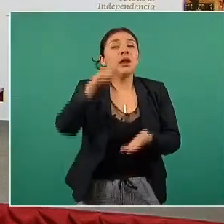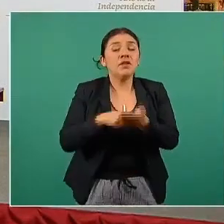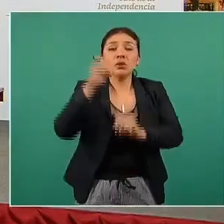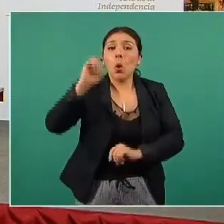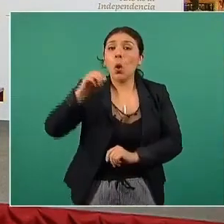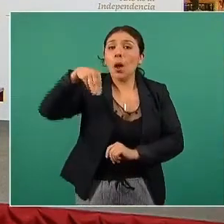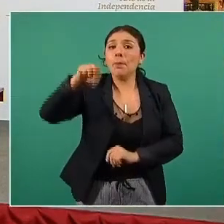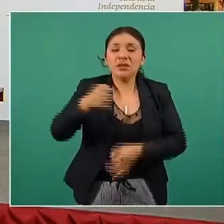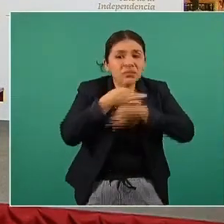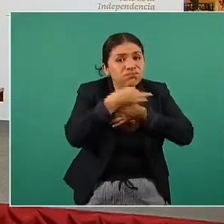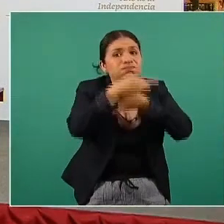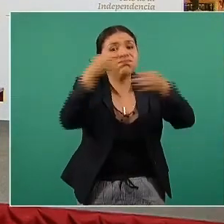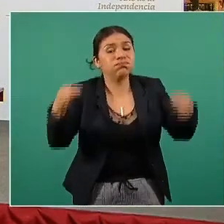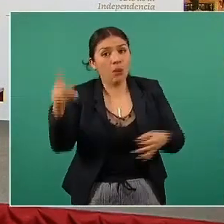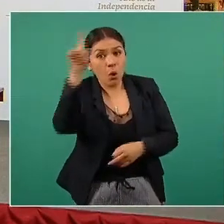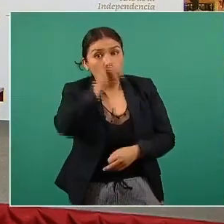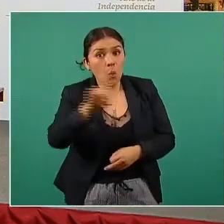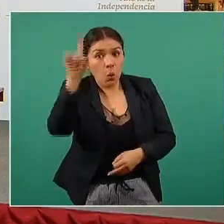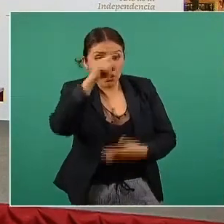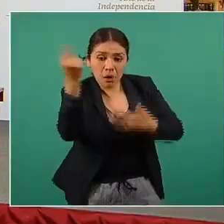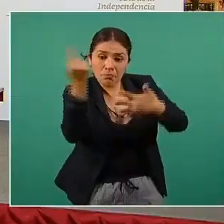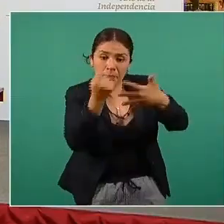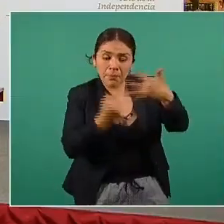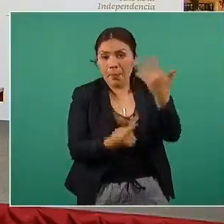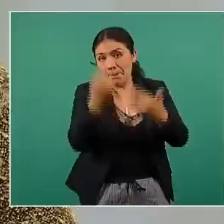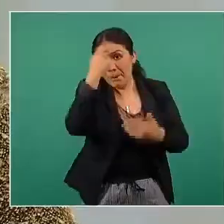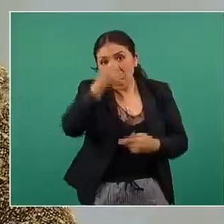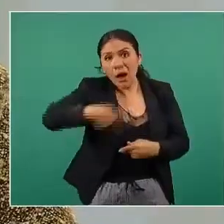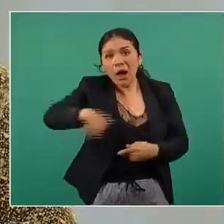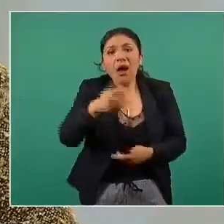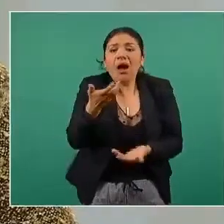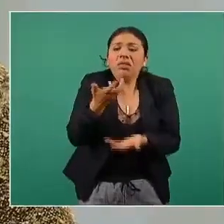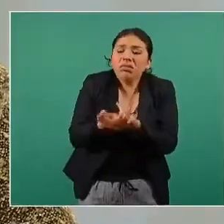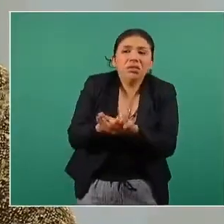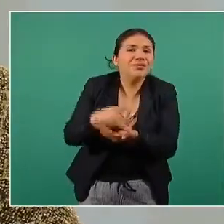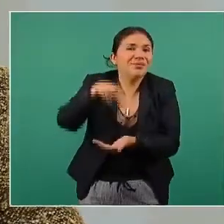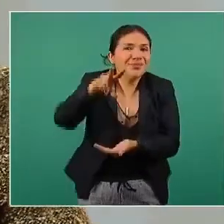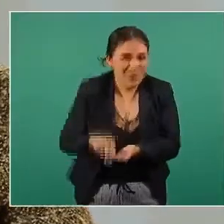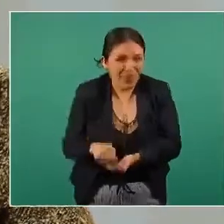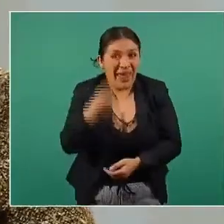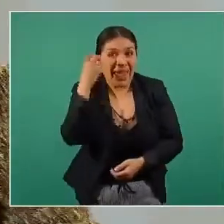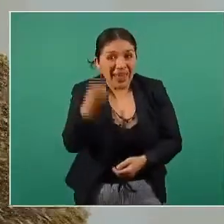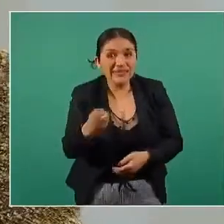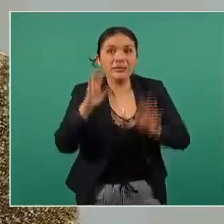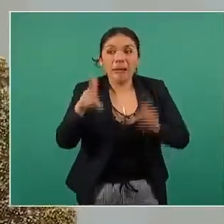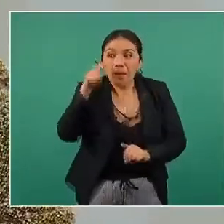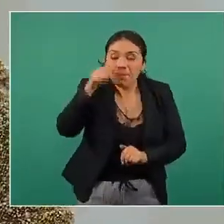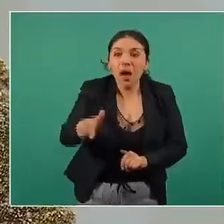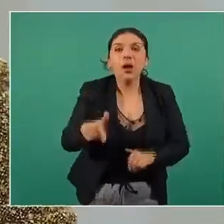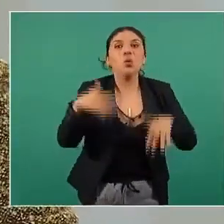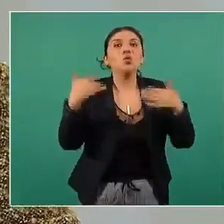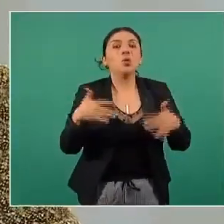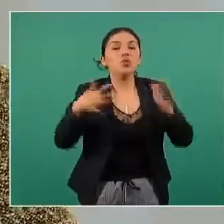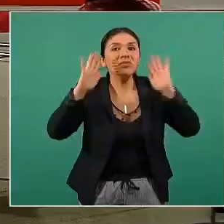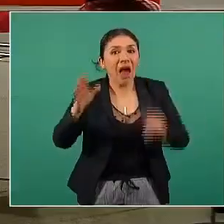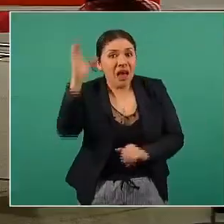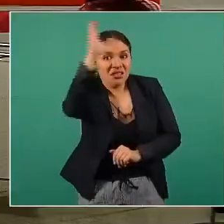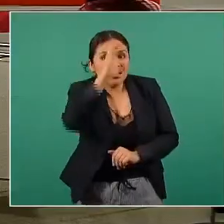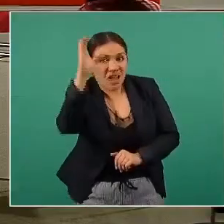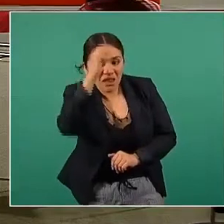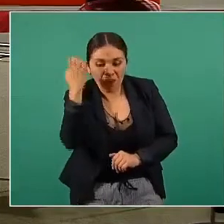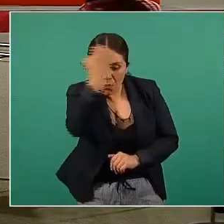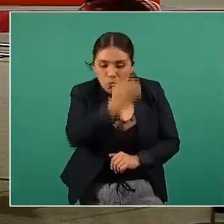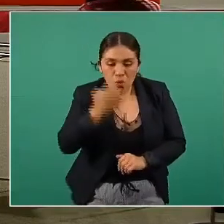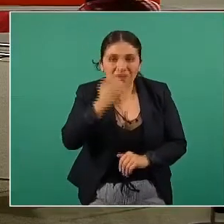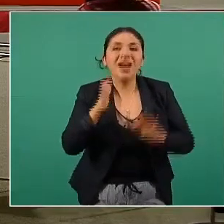Salud emitió recomendaciones de comportamiento sedentario entonces eso nos habla de dónde está la evidencia científica hasta